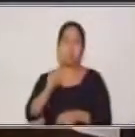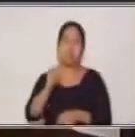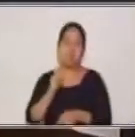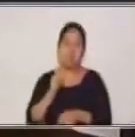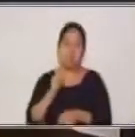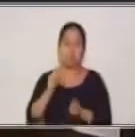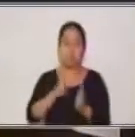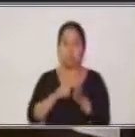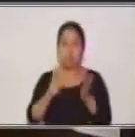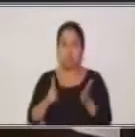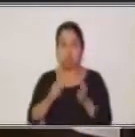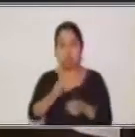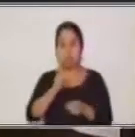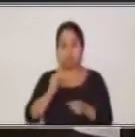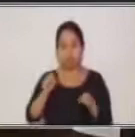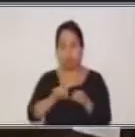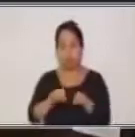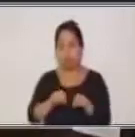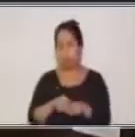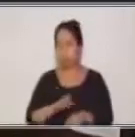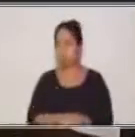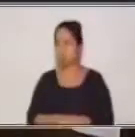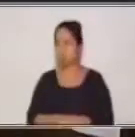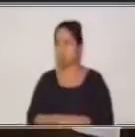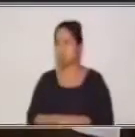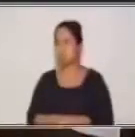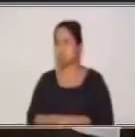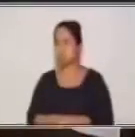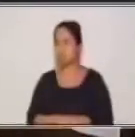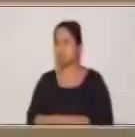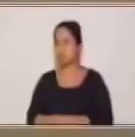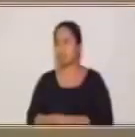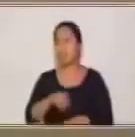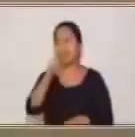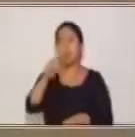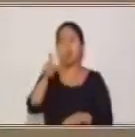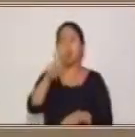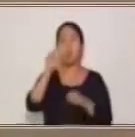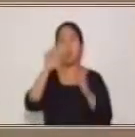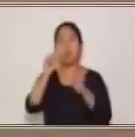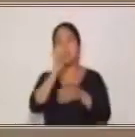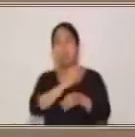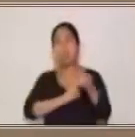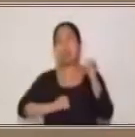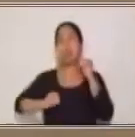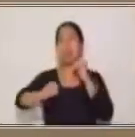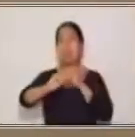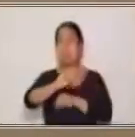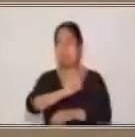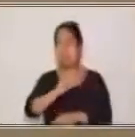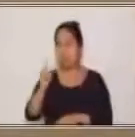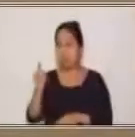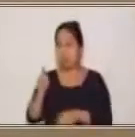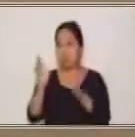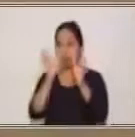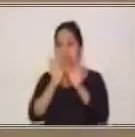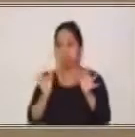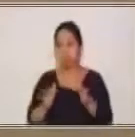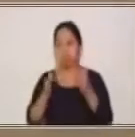Quiero que observes estas expresiones y que cambies con las formas de tratamiento que falten.